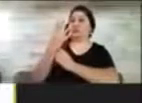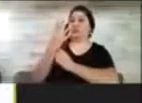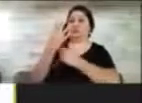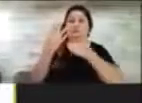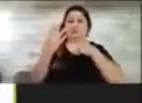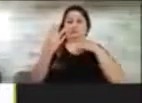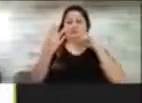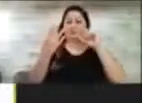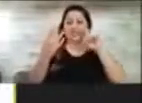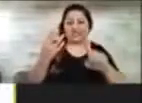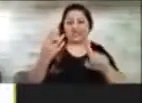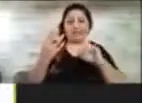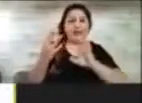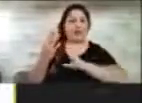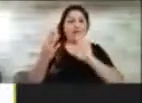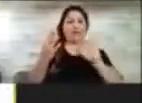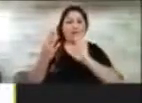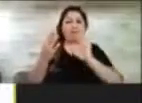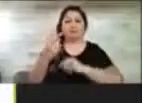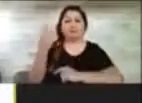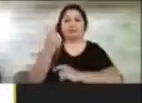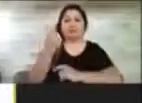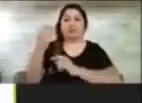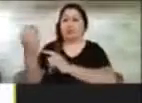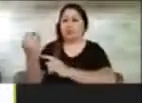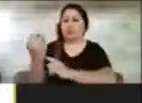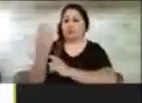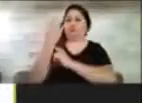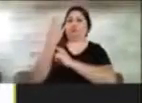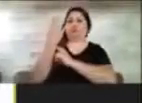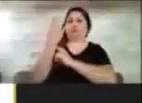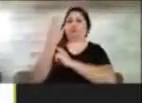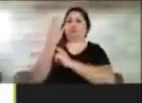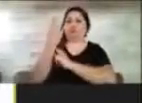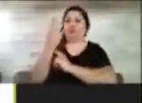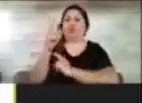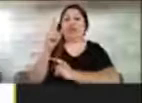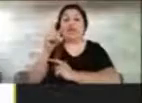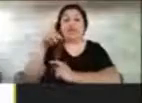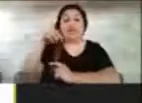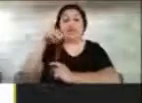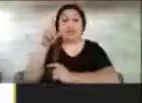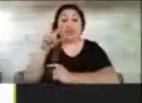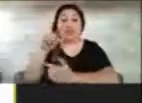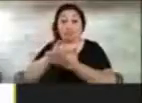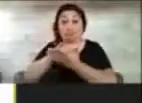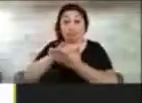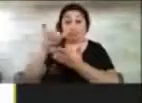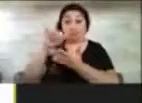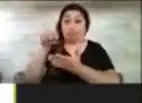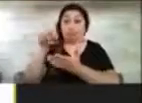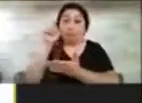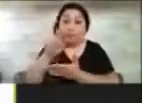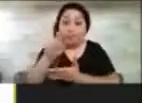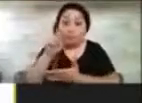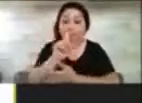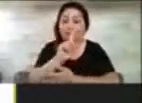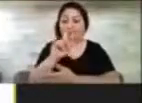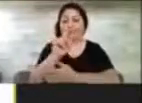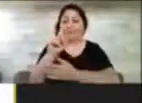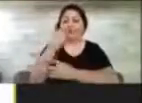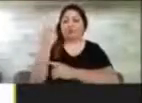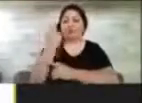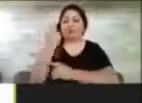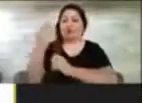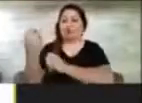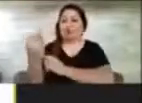nada. Ella no tiene que abrir el SMS para ver el mensaje que va a estar en la pantalla y solamente se borra con el